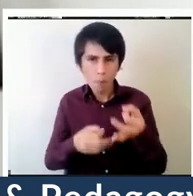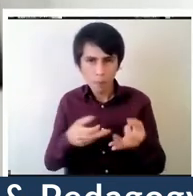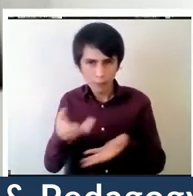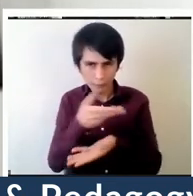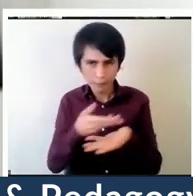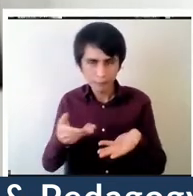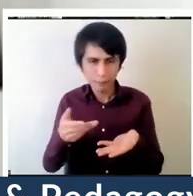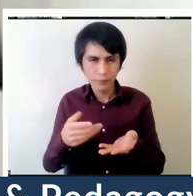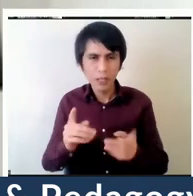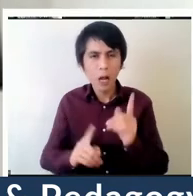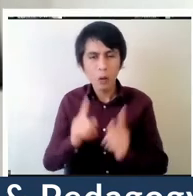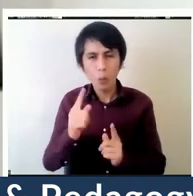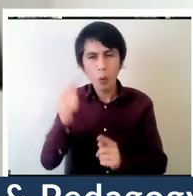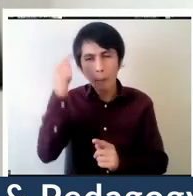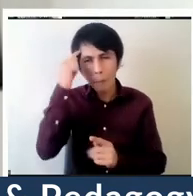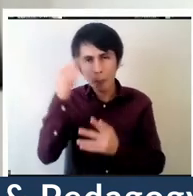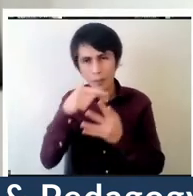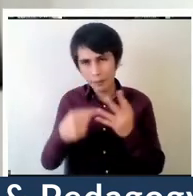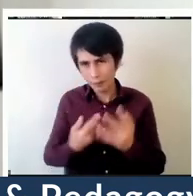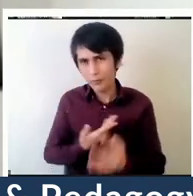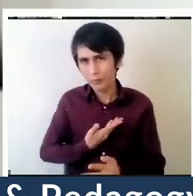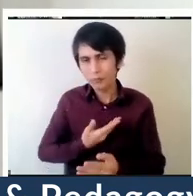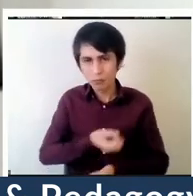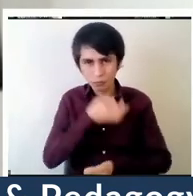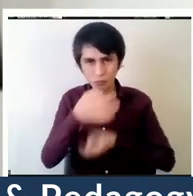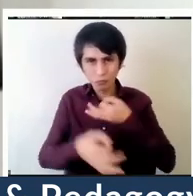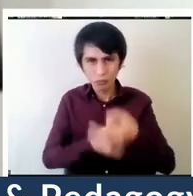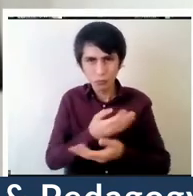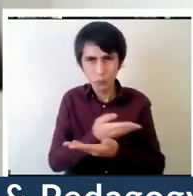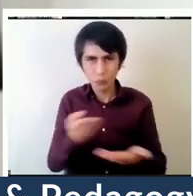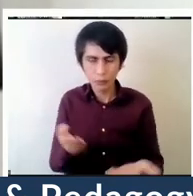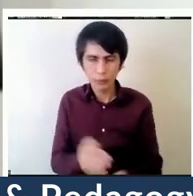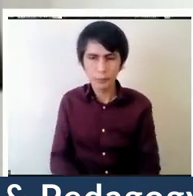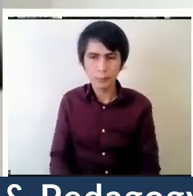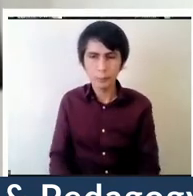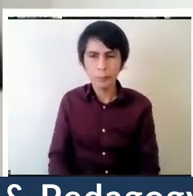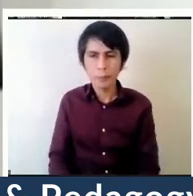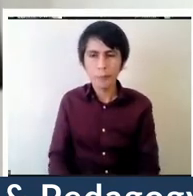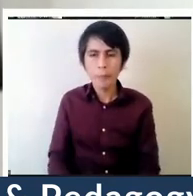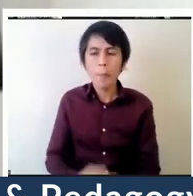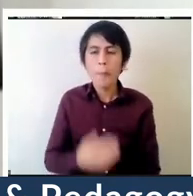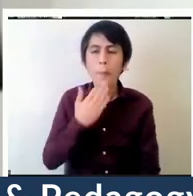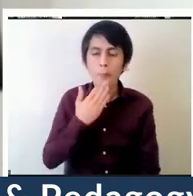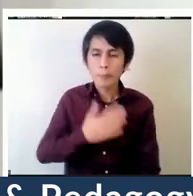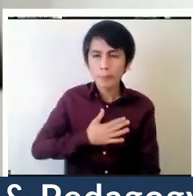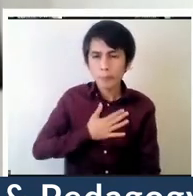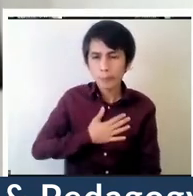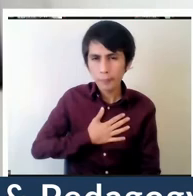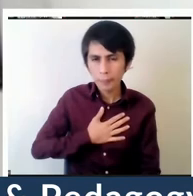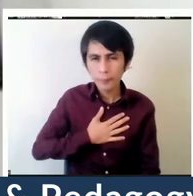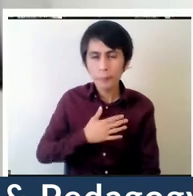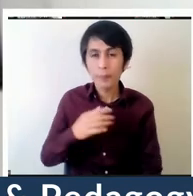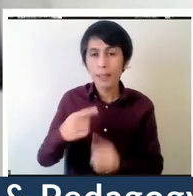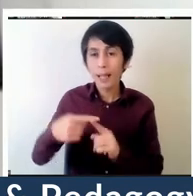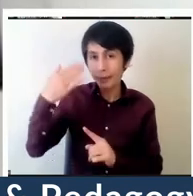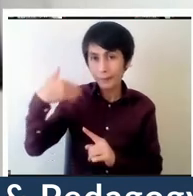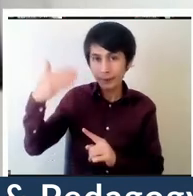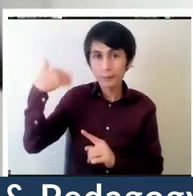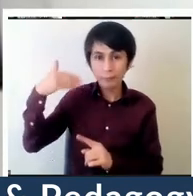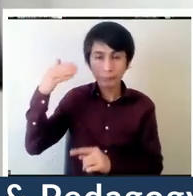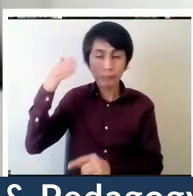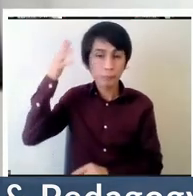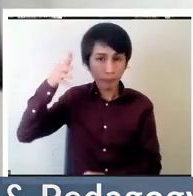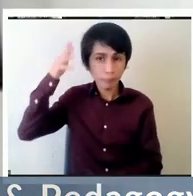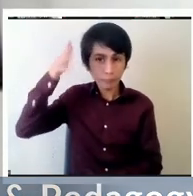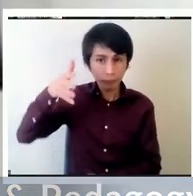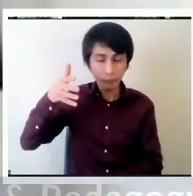pensamientos con ustedes y yo también quería tomar algunos puntos de las presentaciones de Melanie y